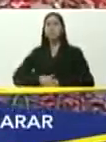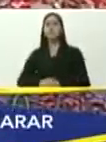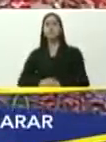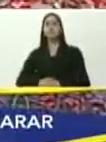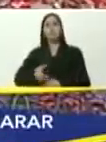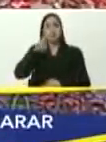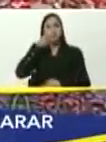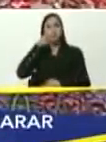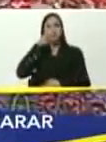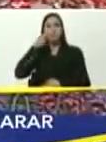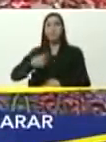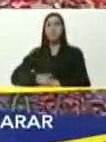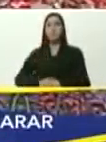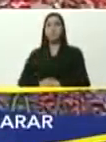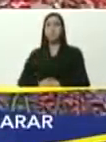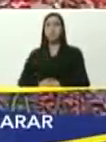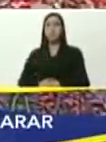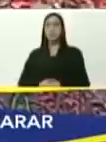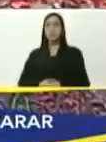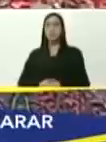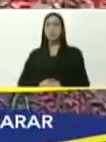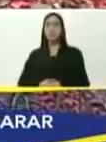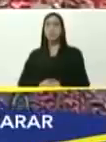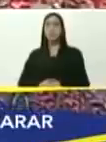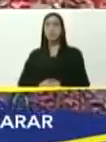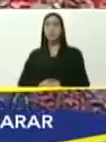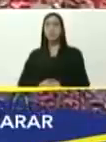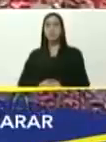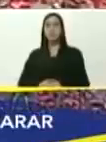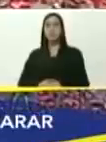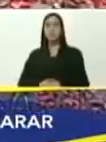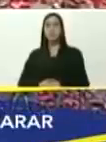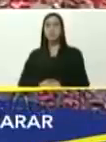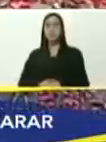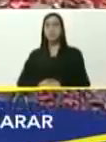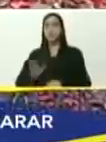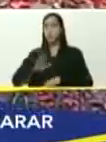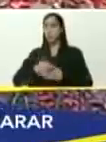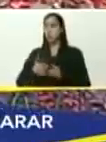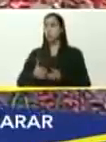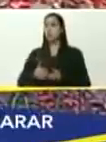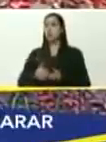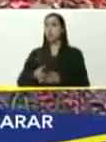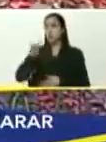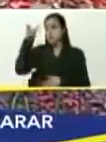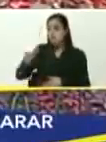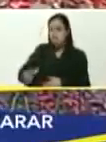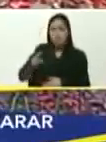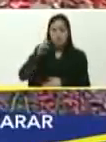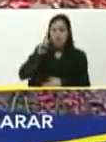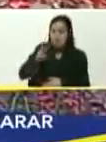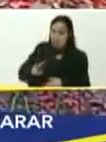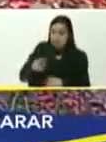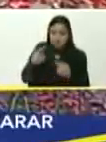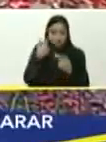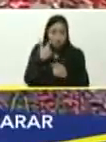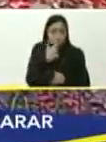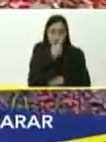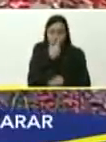inspeccionar, porque, el que no ve, con sus ojos,